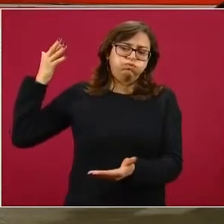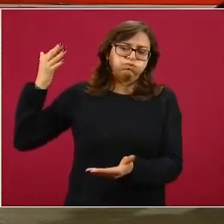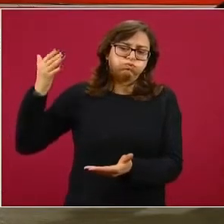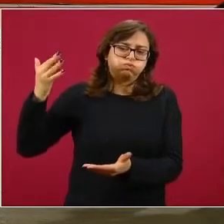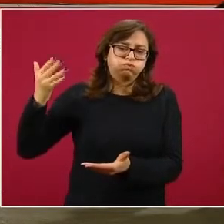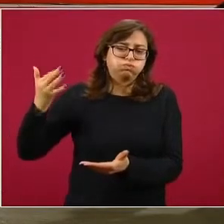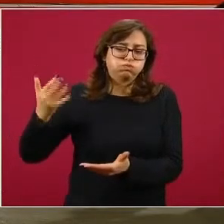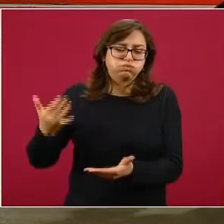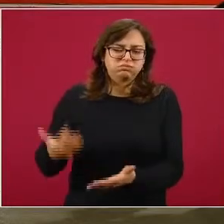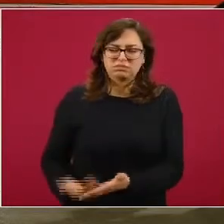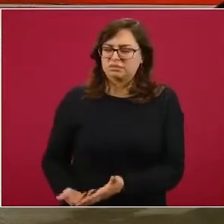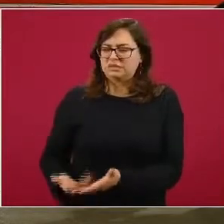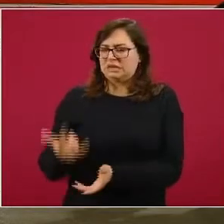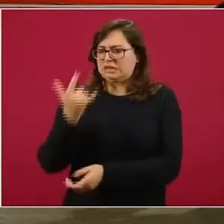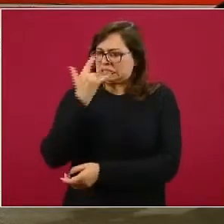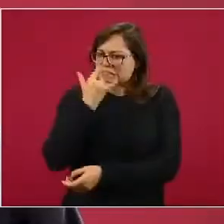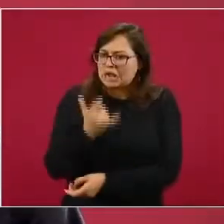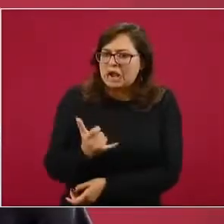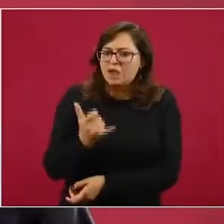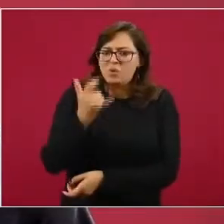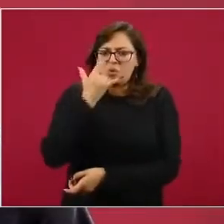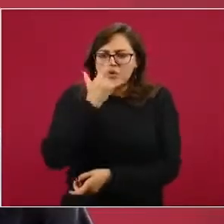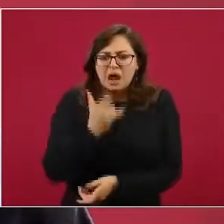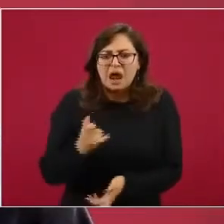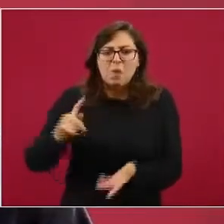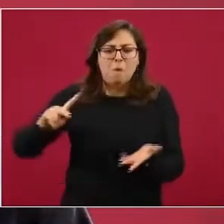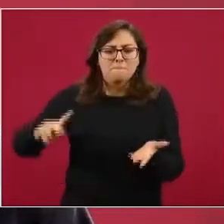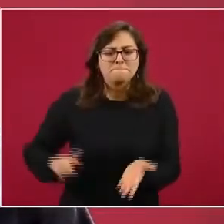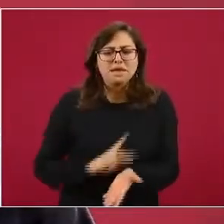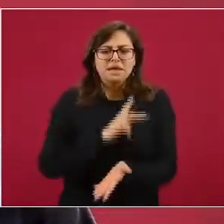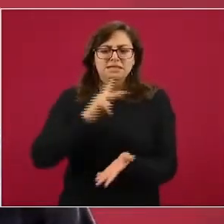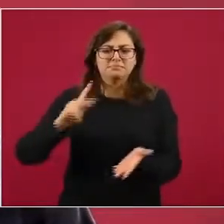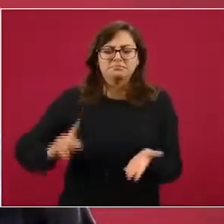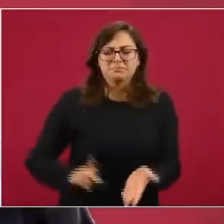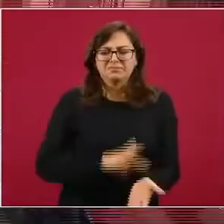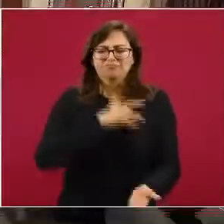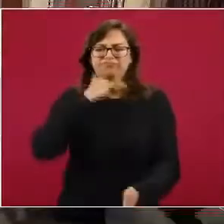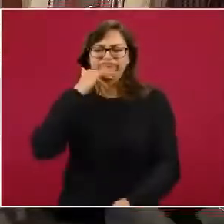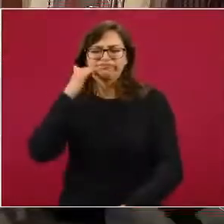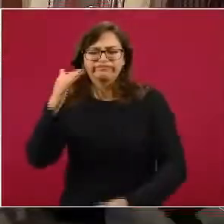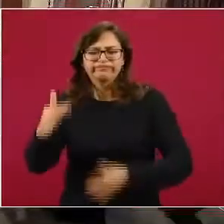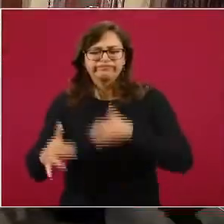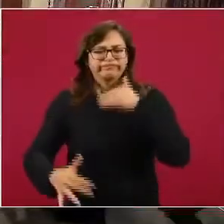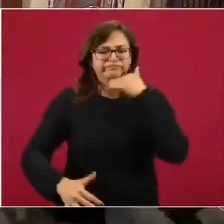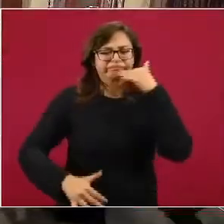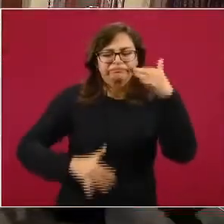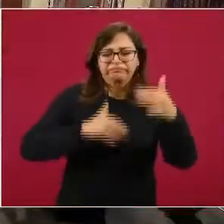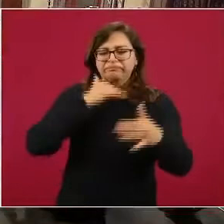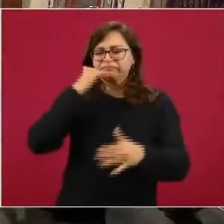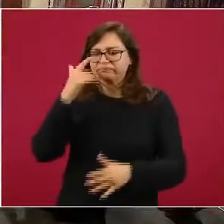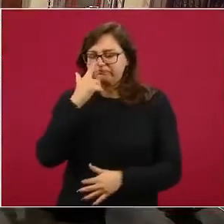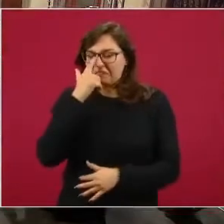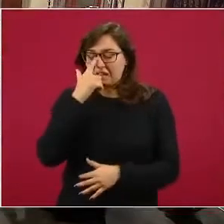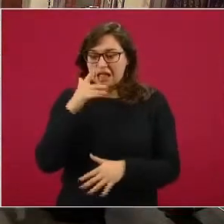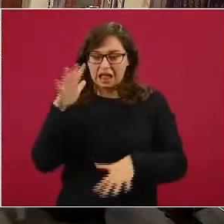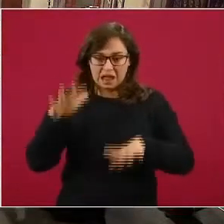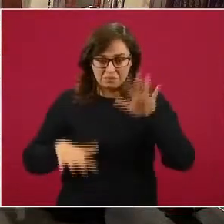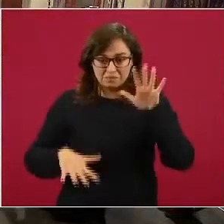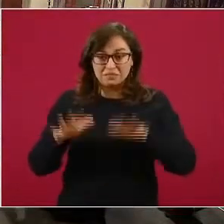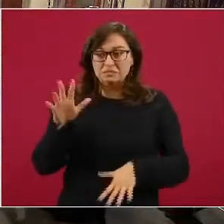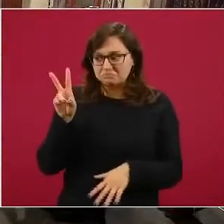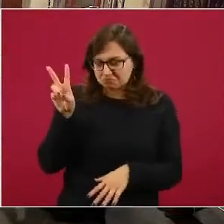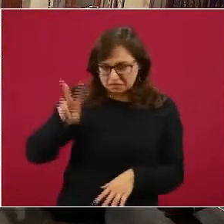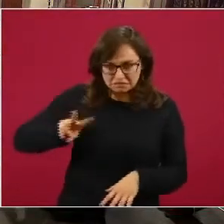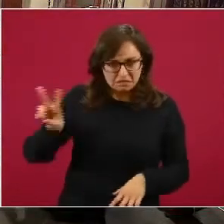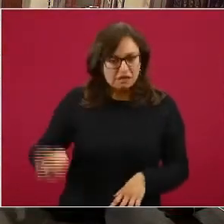muy sospechosas de corrupción, sospechosas de corrupción, y en algunas ocasiones incluso demostradas